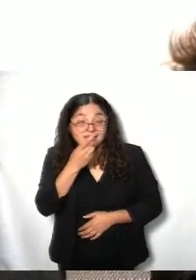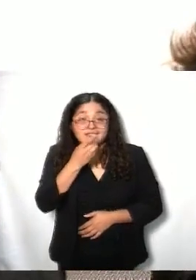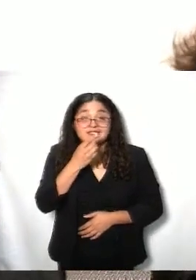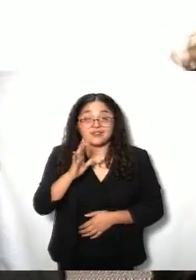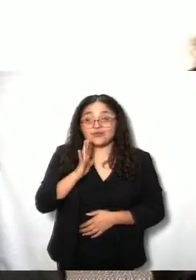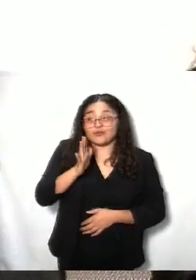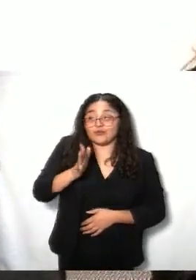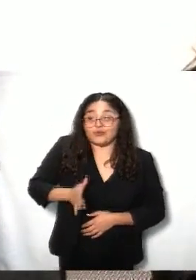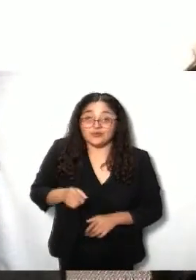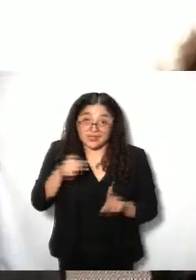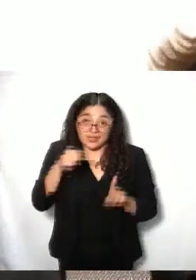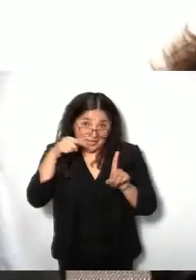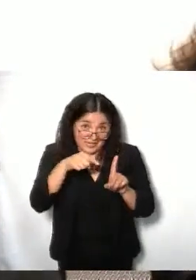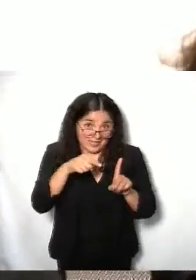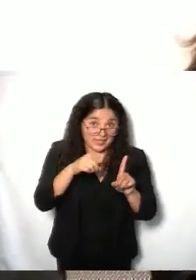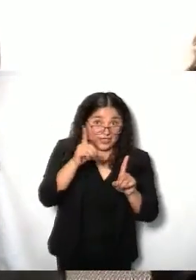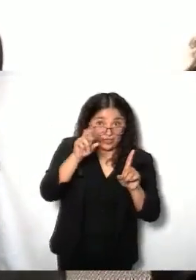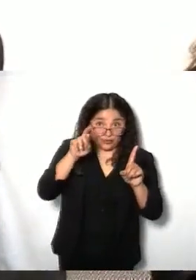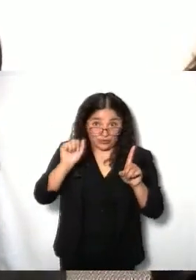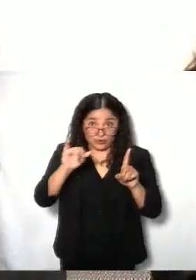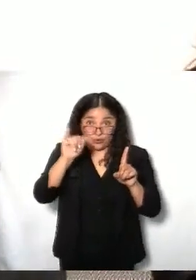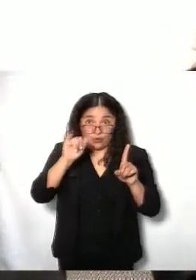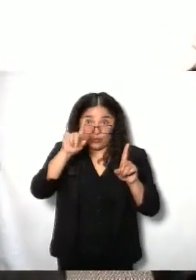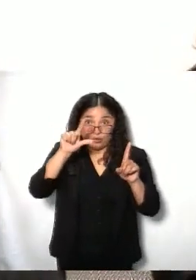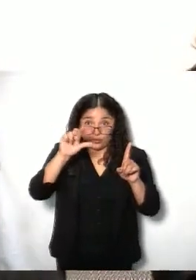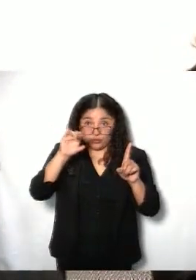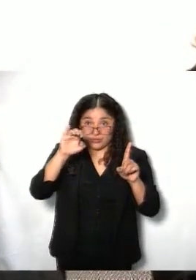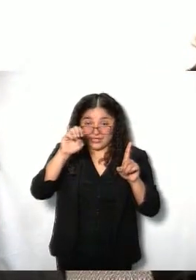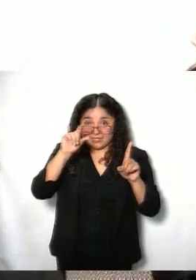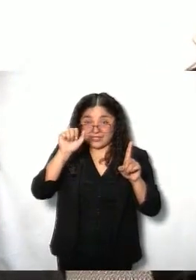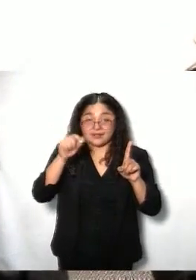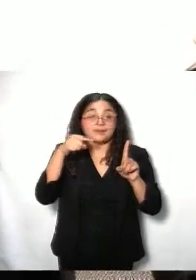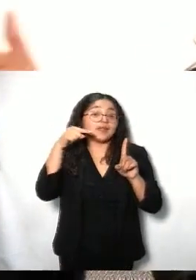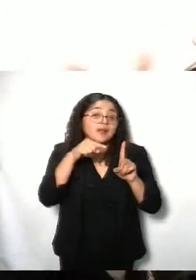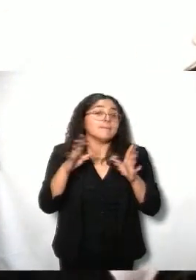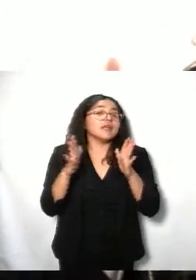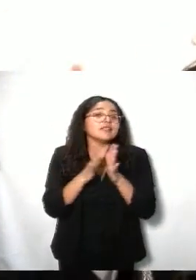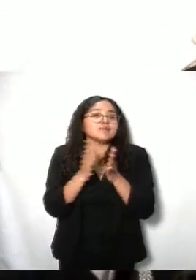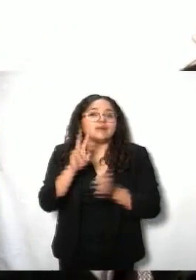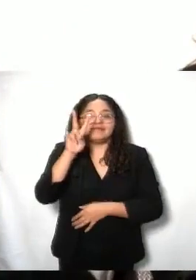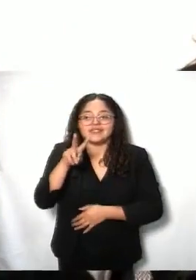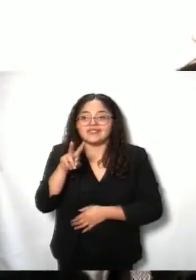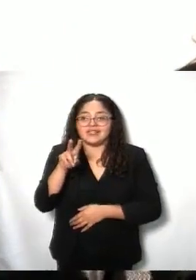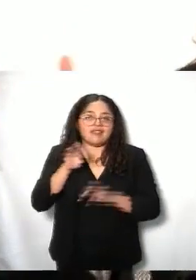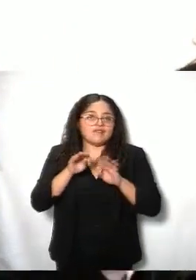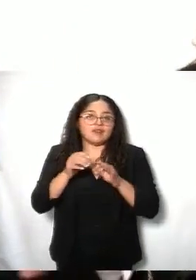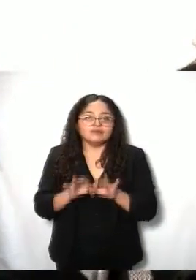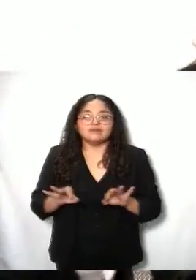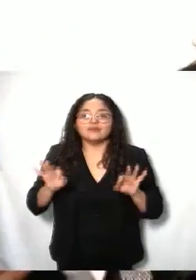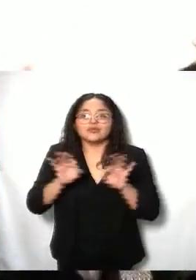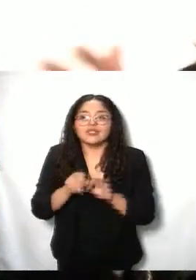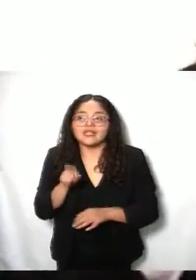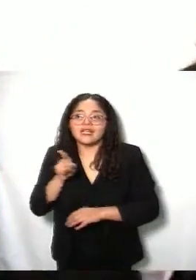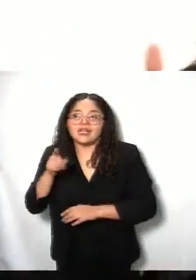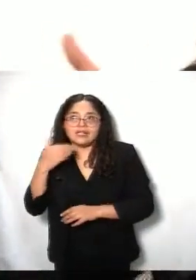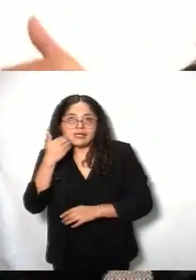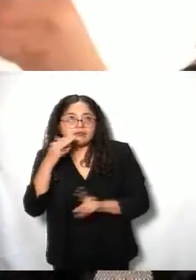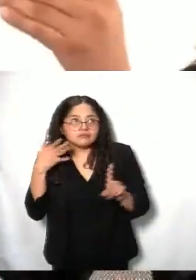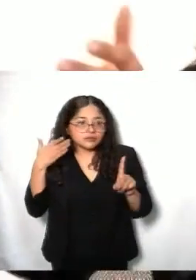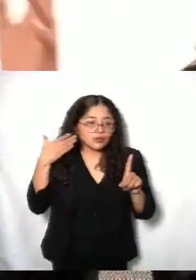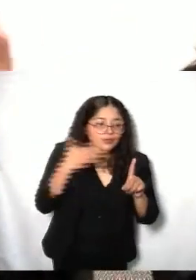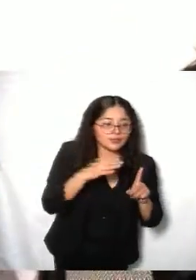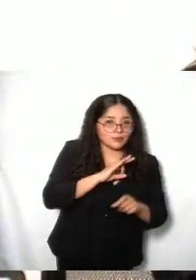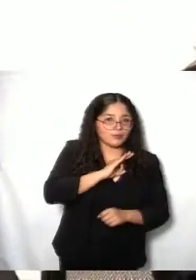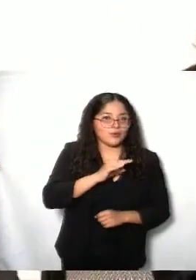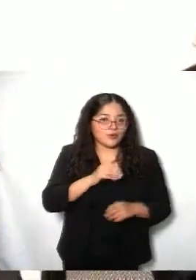el doctor Julio César Bonilla Gutiérrez, quien como comisionado muestra también su vocación académica por lograr justamente